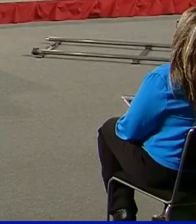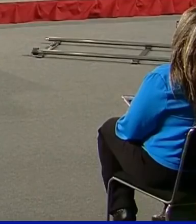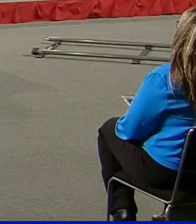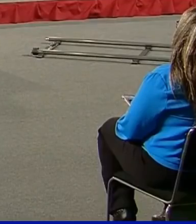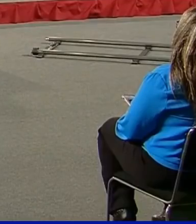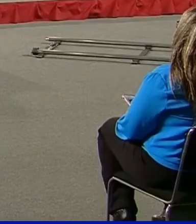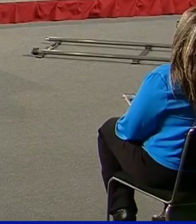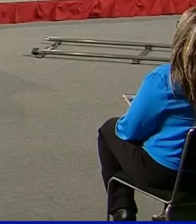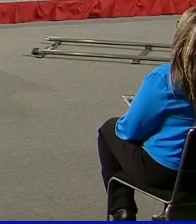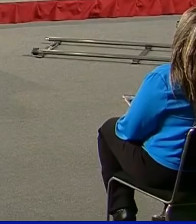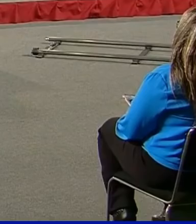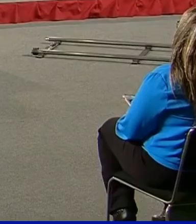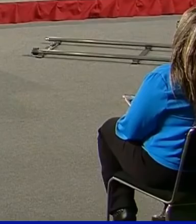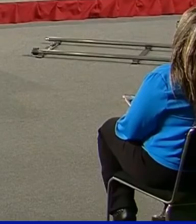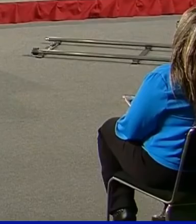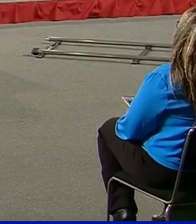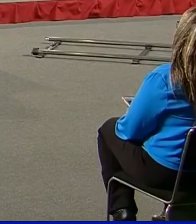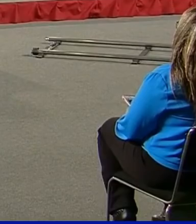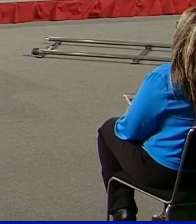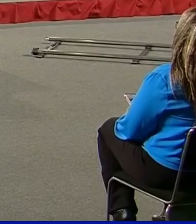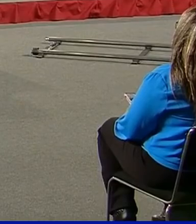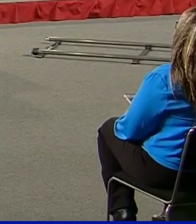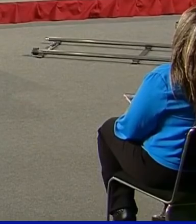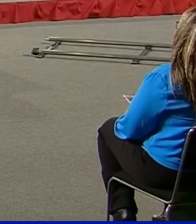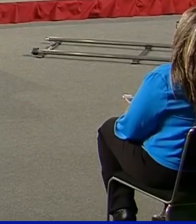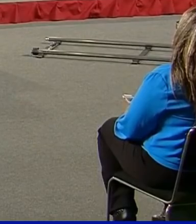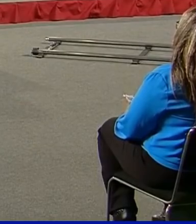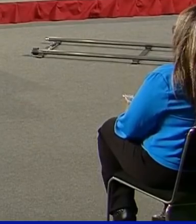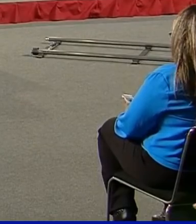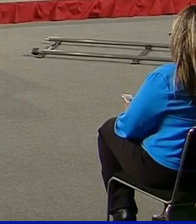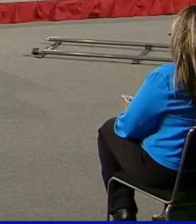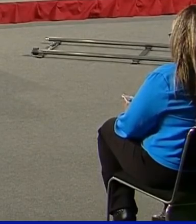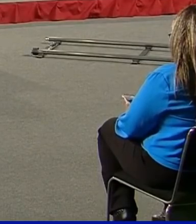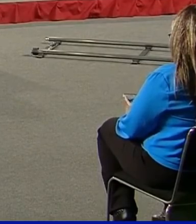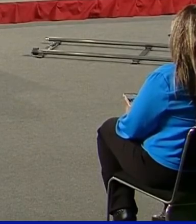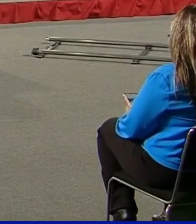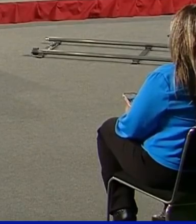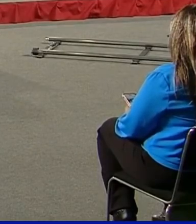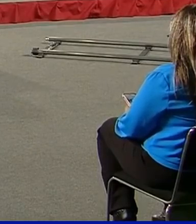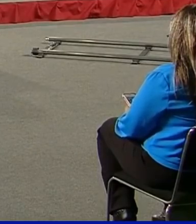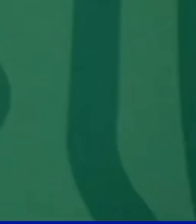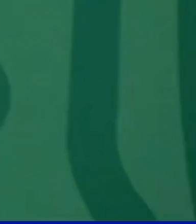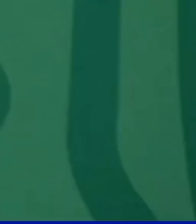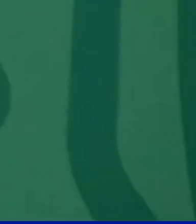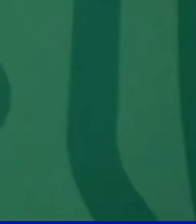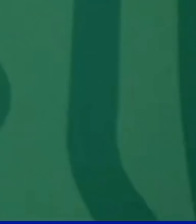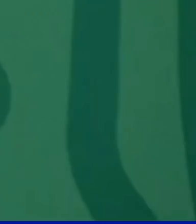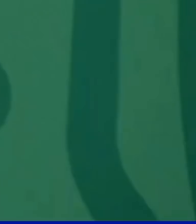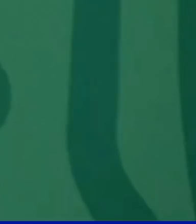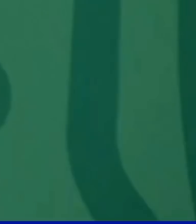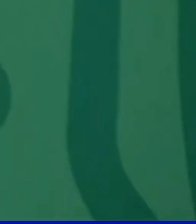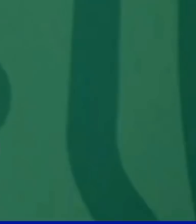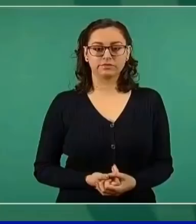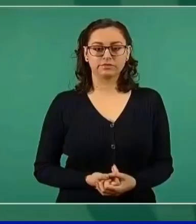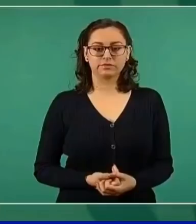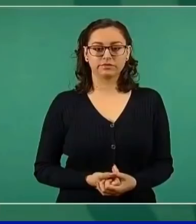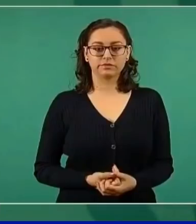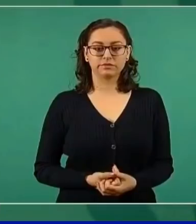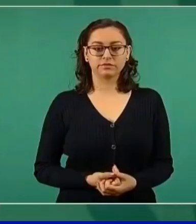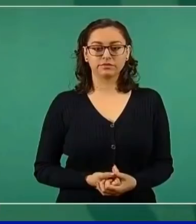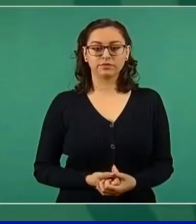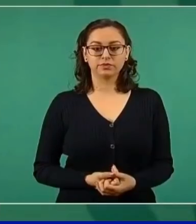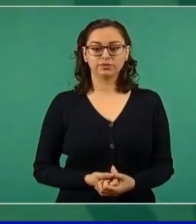Bueno, primero enviar un